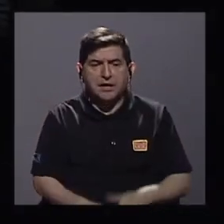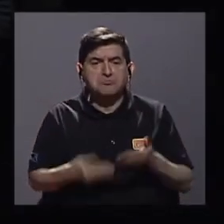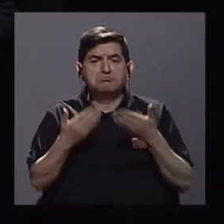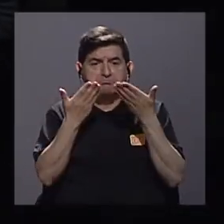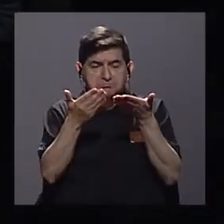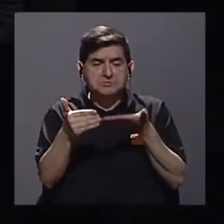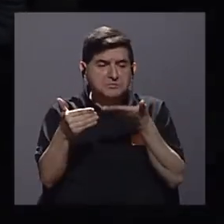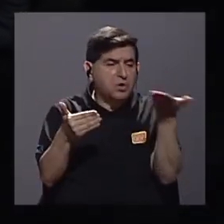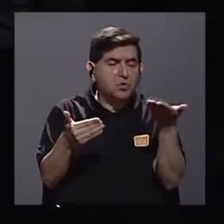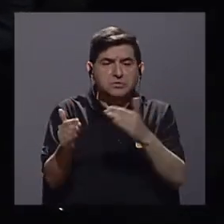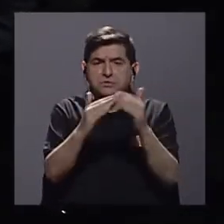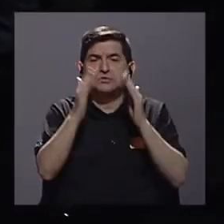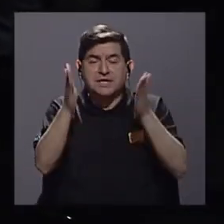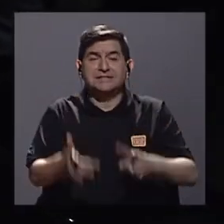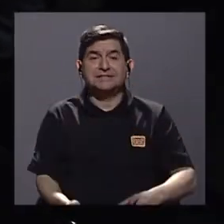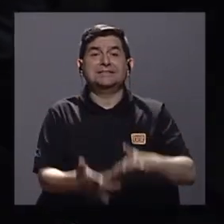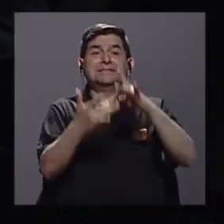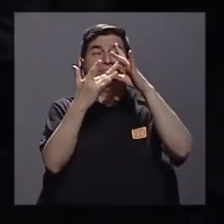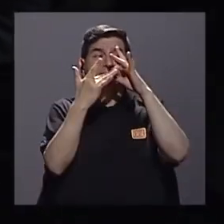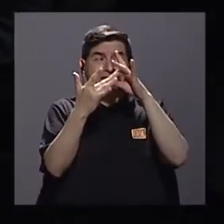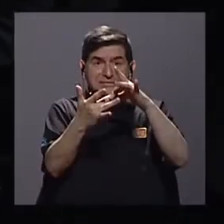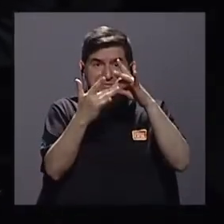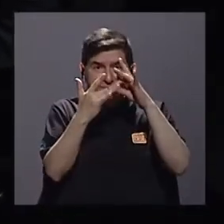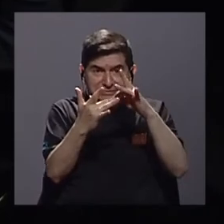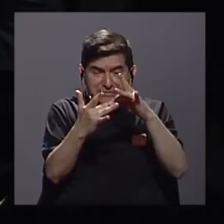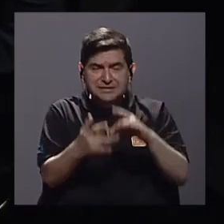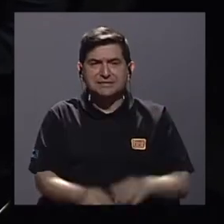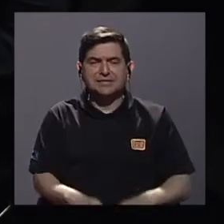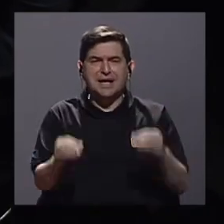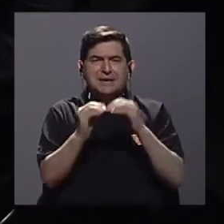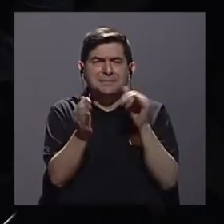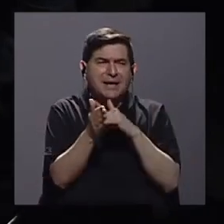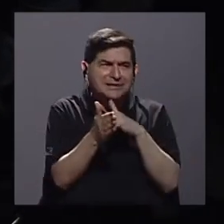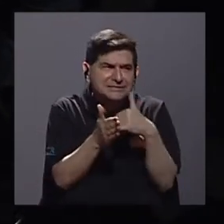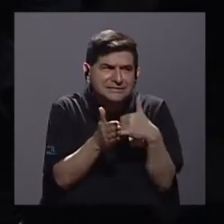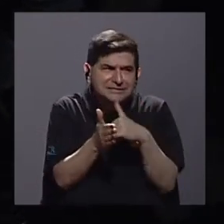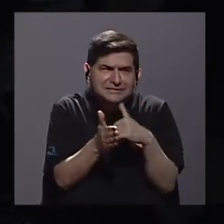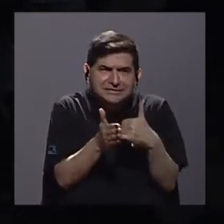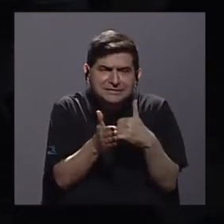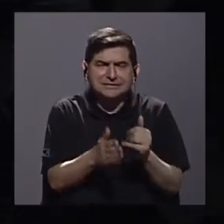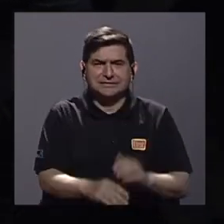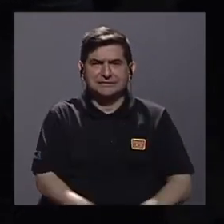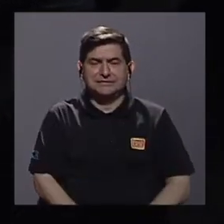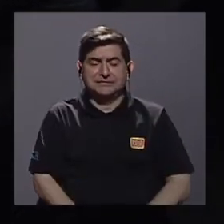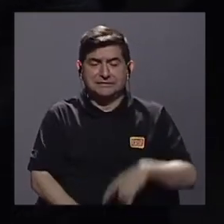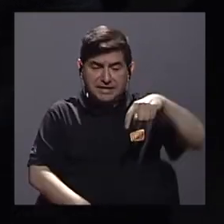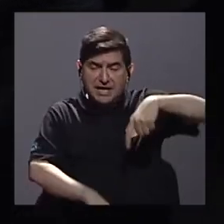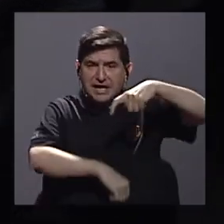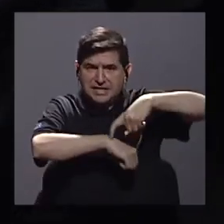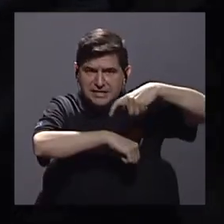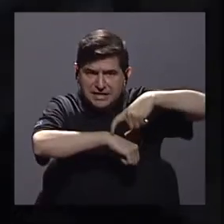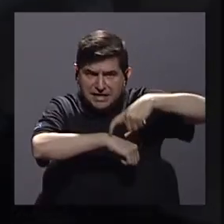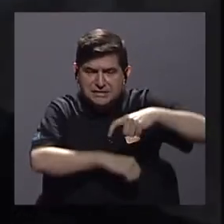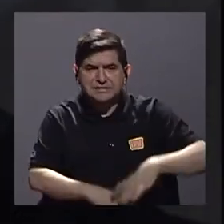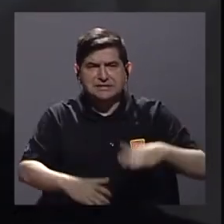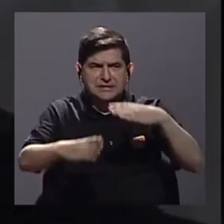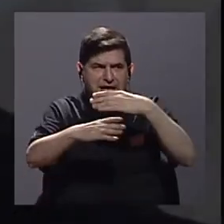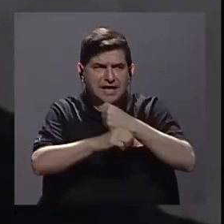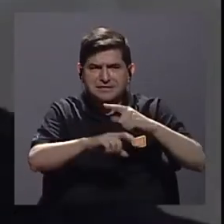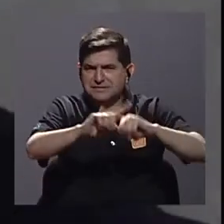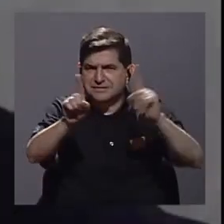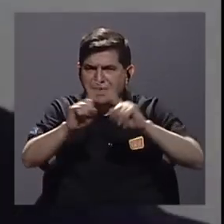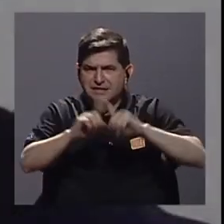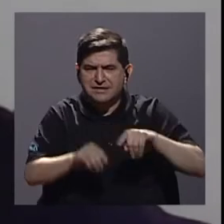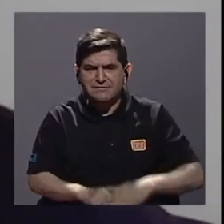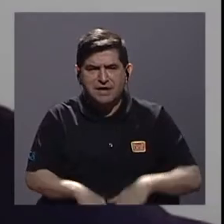bienes a la ciudadanía, especialmente a la más vulnerable, ¿verdad? Que en este momento, digamos, está realizando una serie